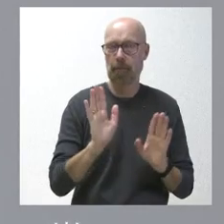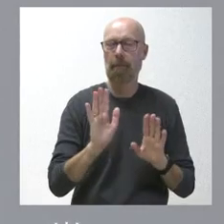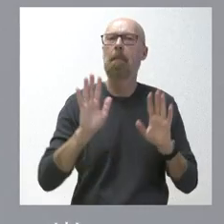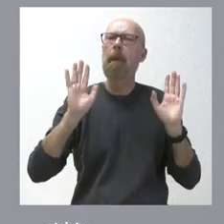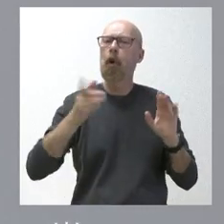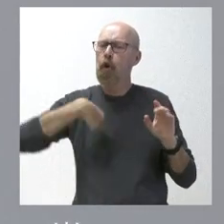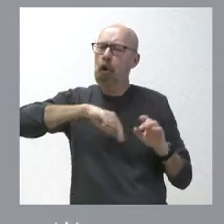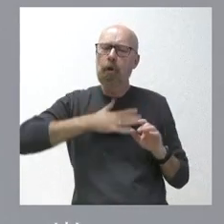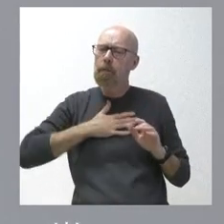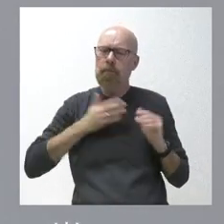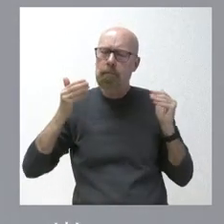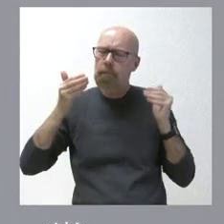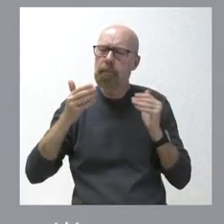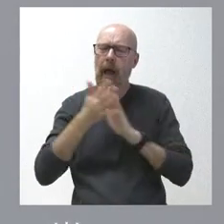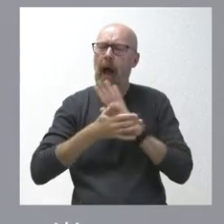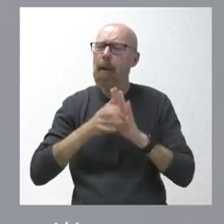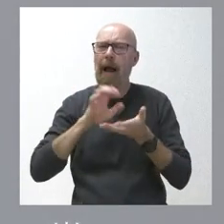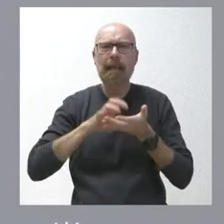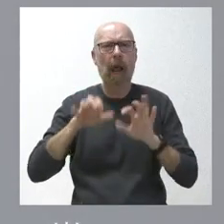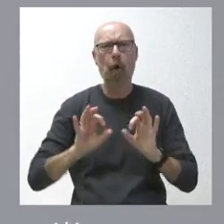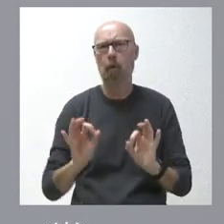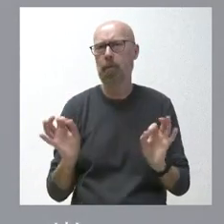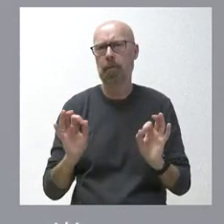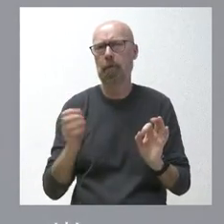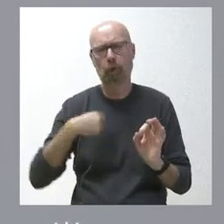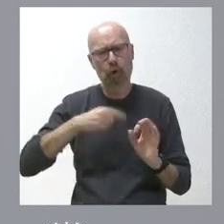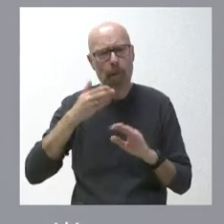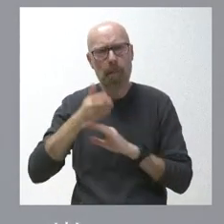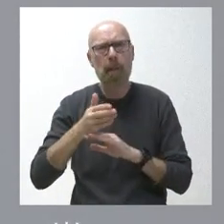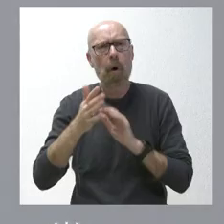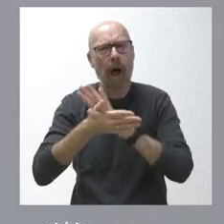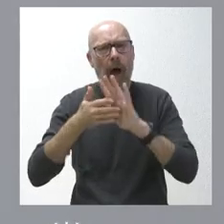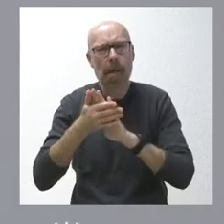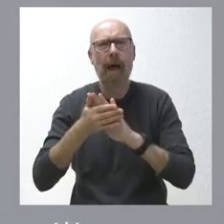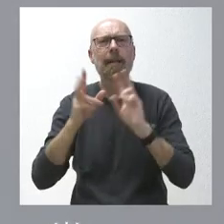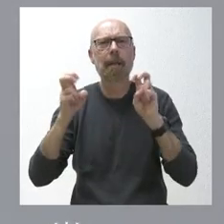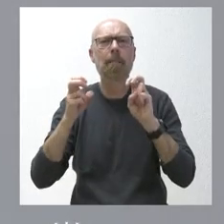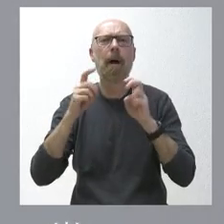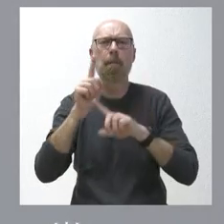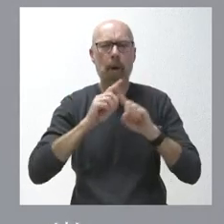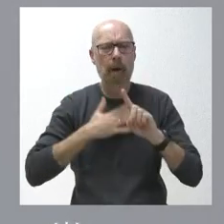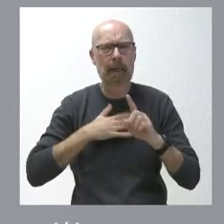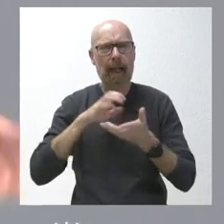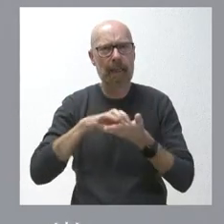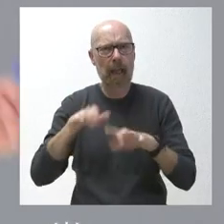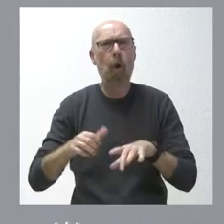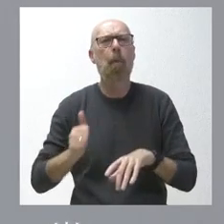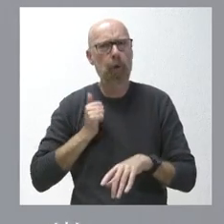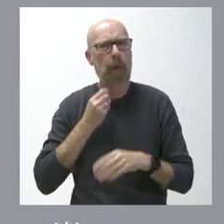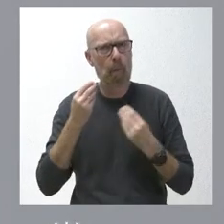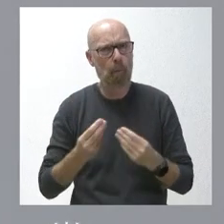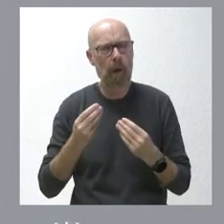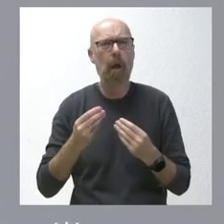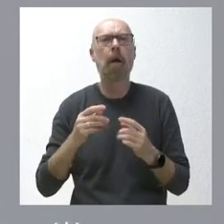a eso vamos a esa reunión, a hablar de Castilla y León, de los problemas de Castilla y León y es una buena oportunidad. Ya haremos balance